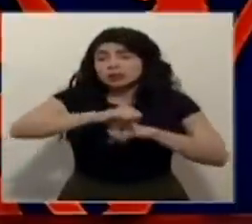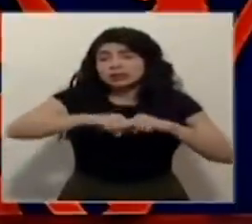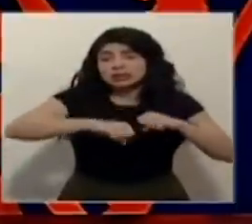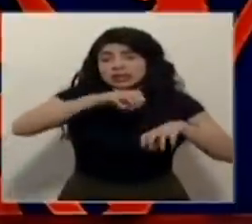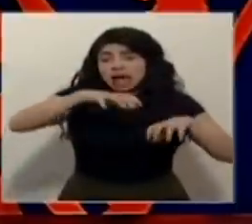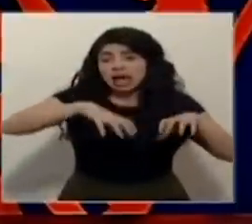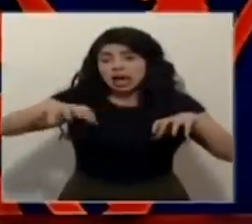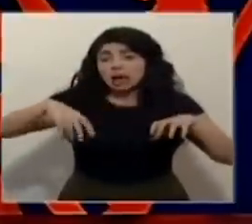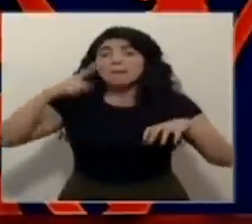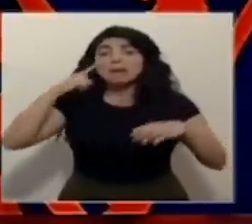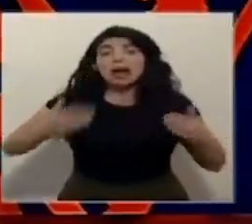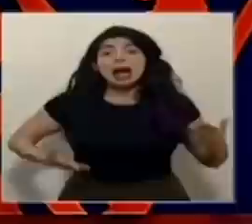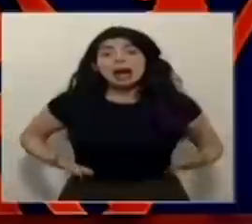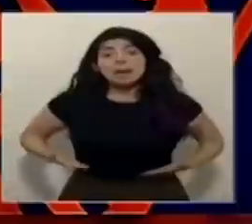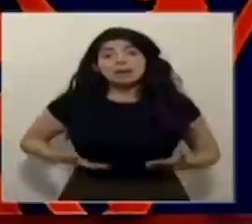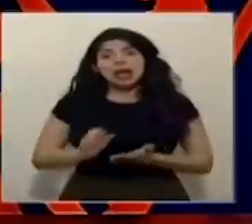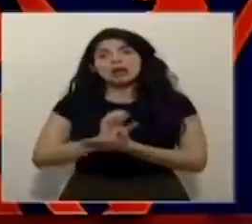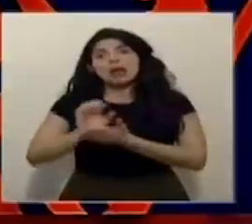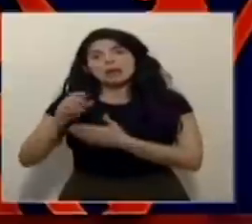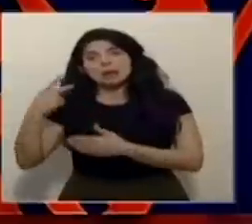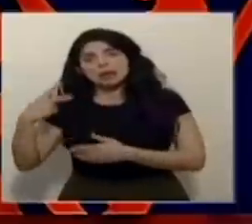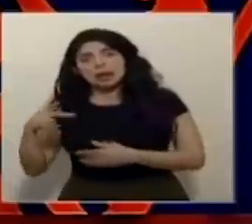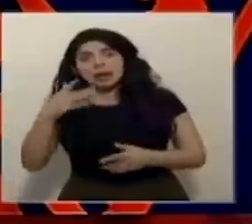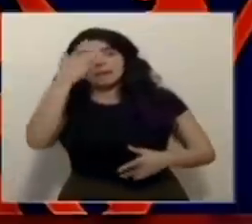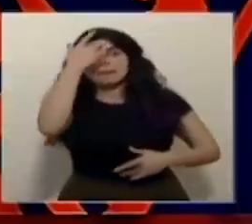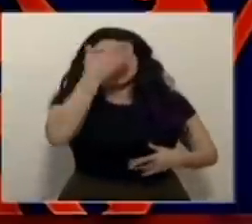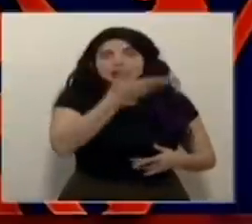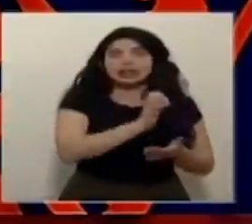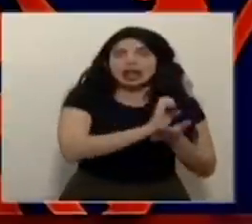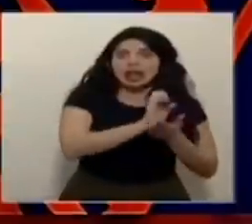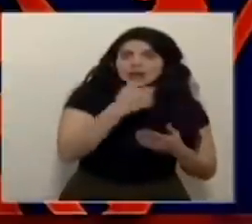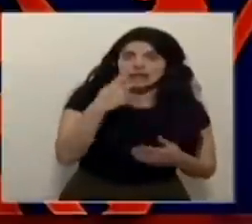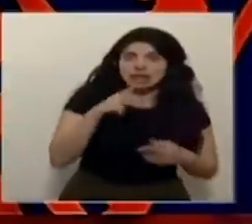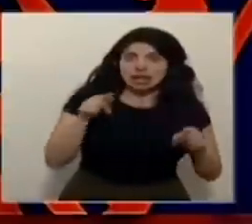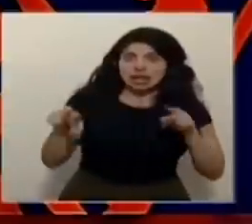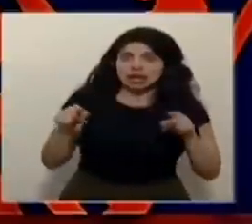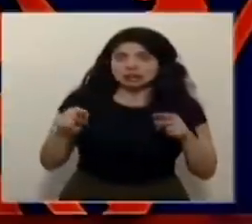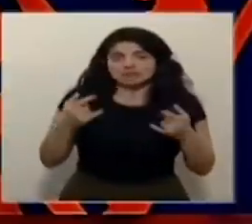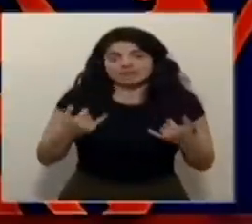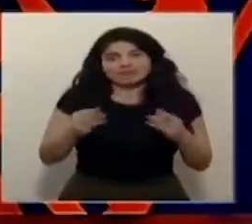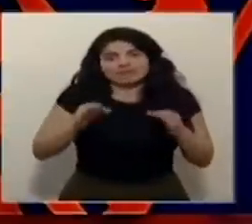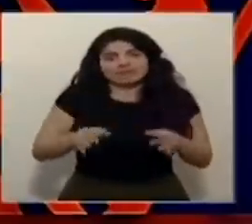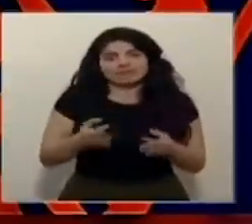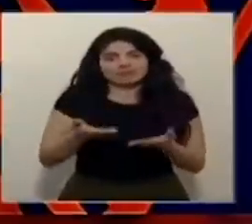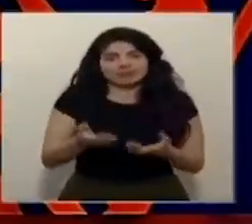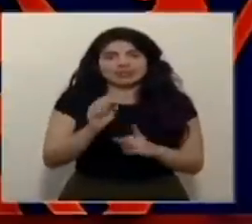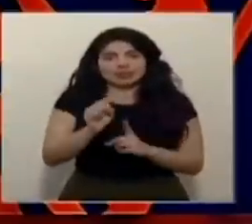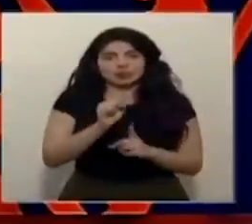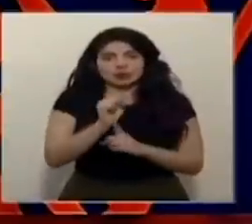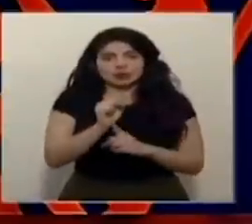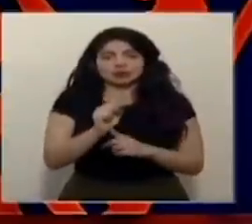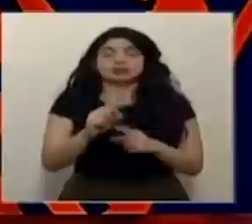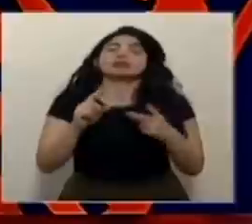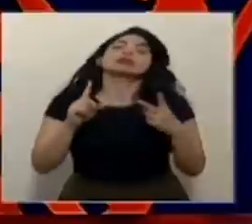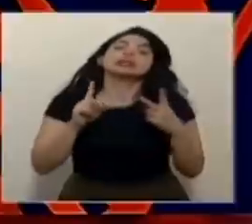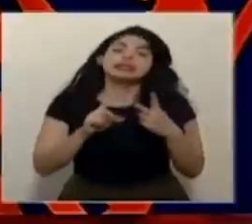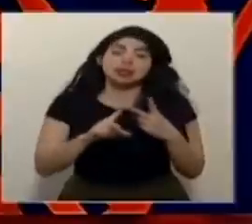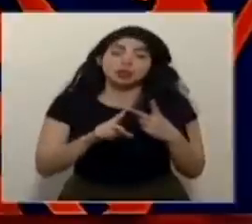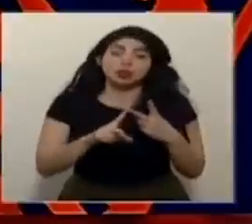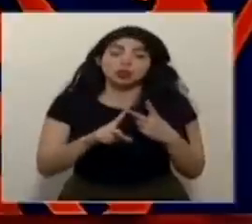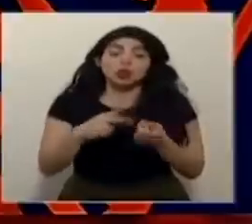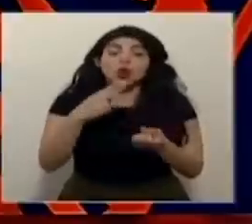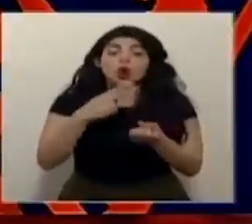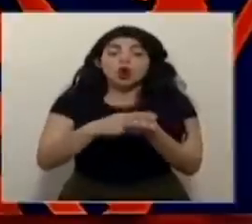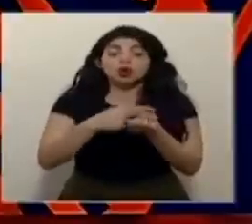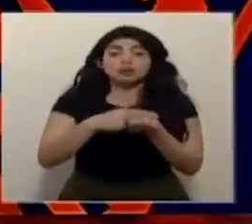evitar exponer al personal, para evitar exponer a los pacientes, tenemos que tomar esta decisión. Segundo, en el